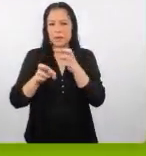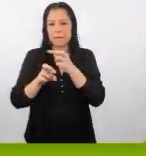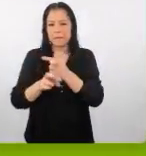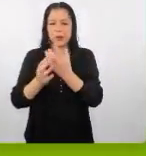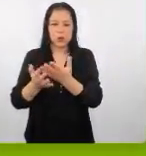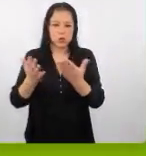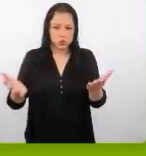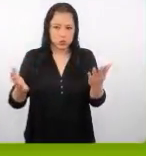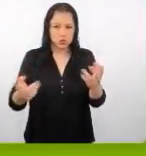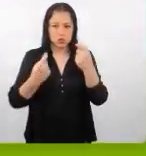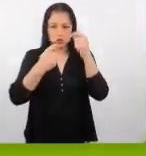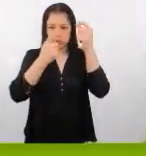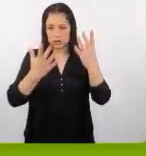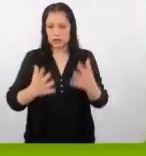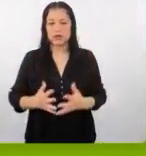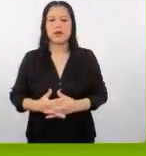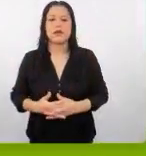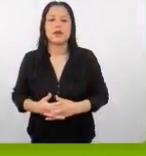productos turísticos?